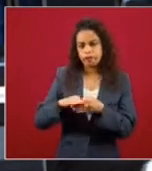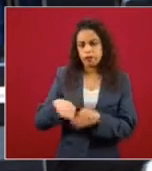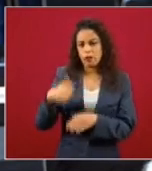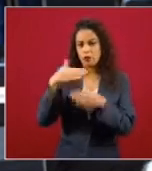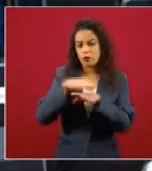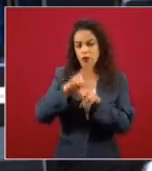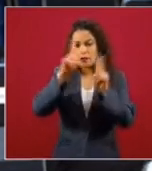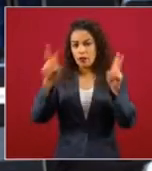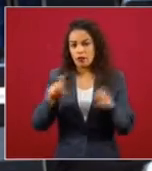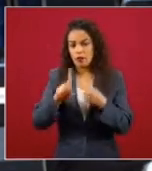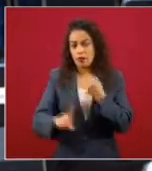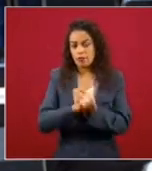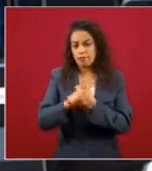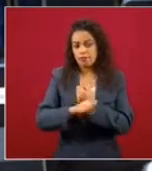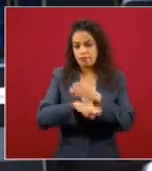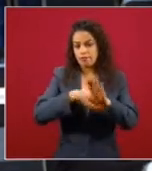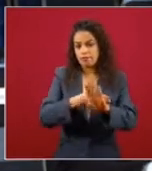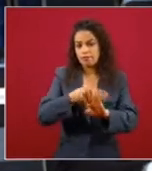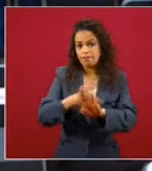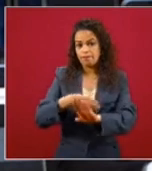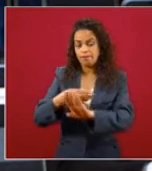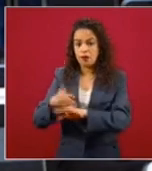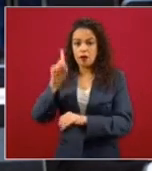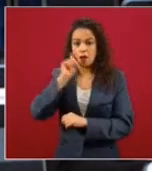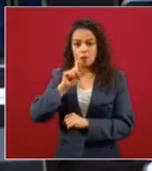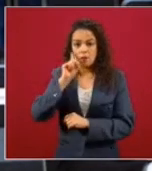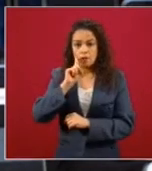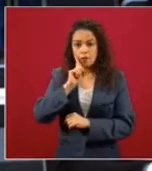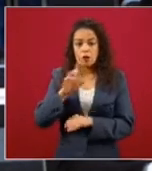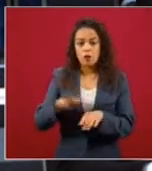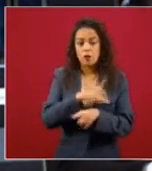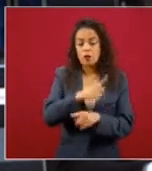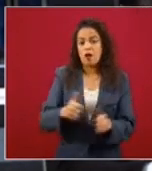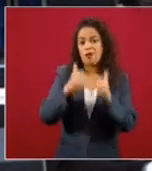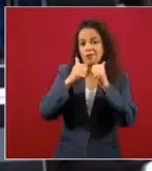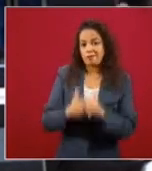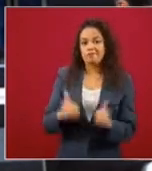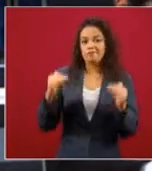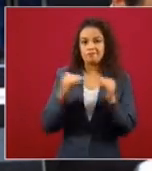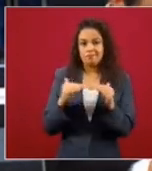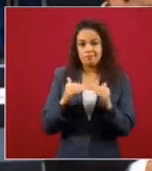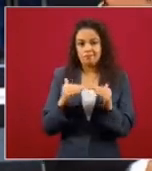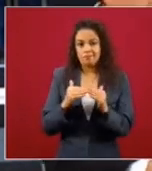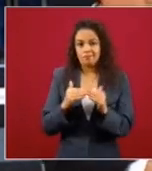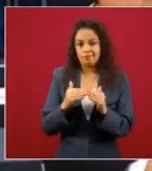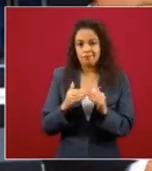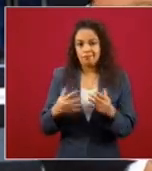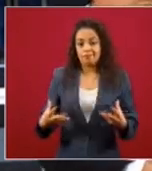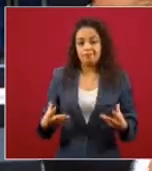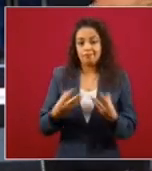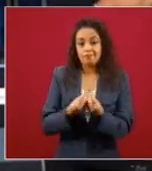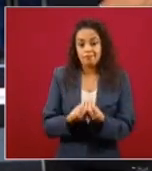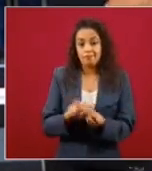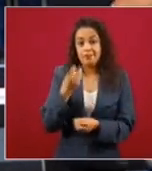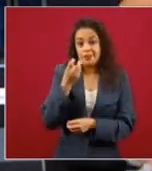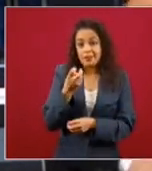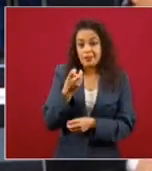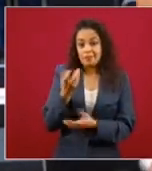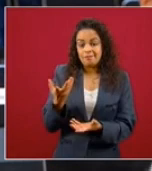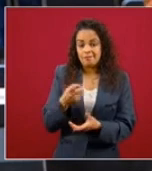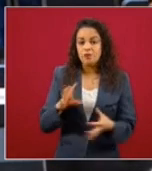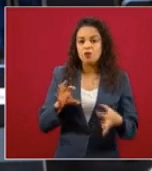de las violencias contra la mujer y el entorno de confinamiento, bueno, que podrían tener que ver, más bien tienen que ver, son